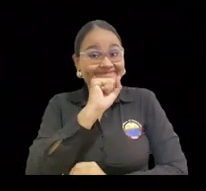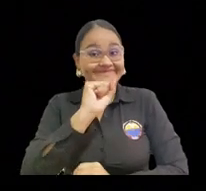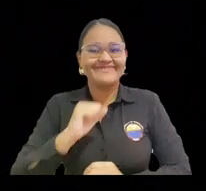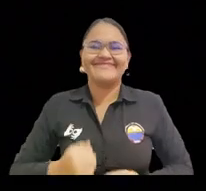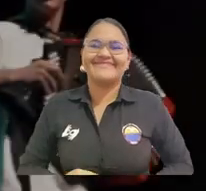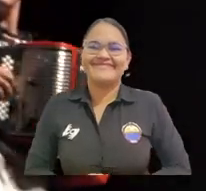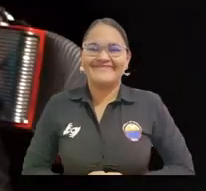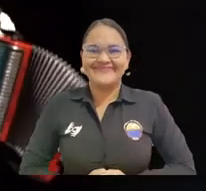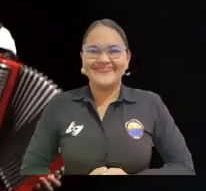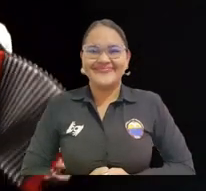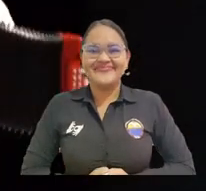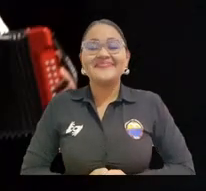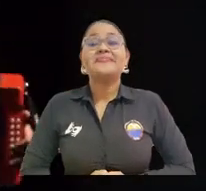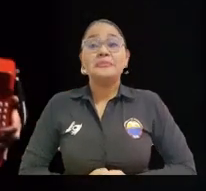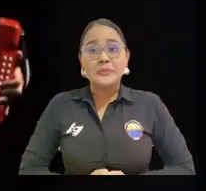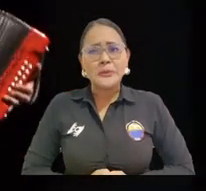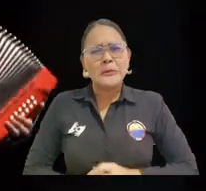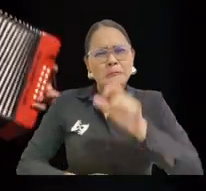deporte y la cultura.